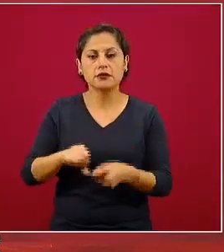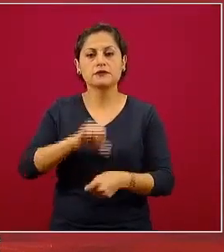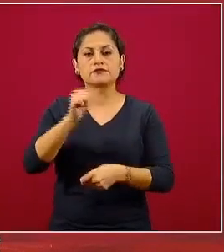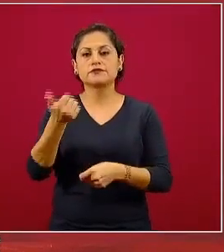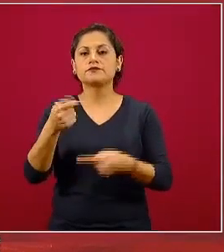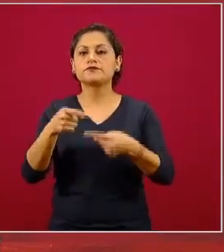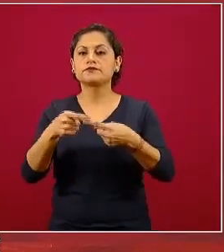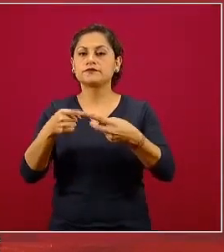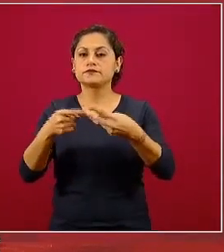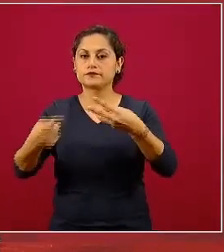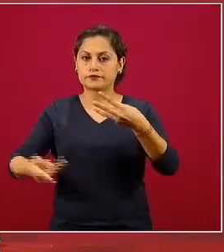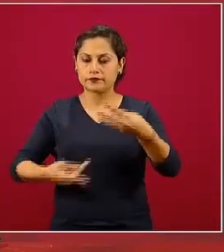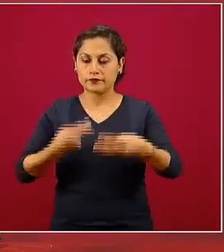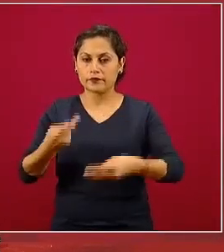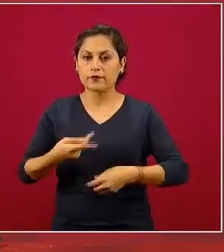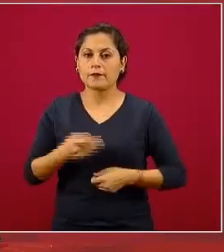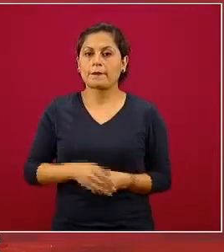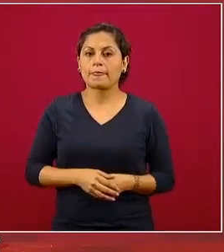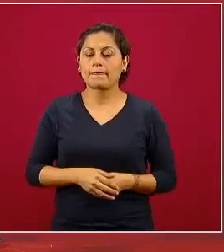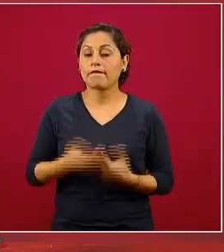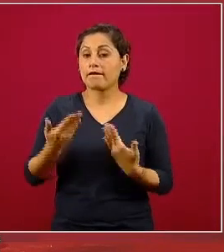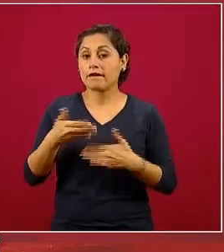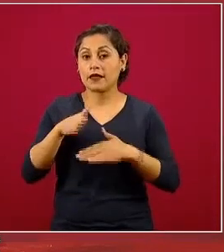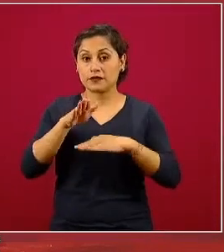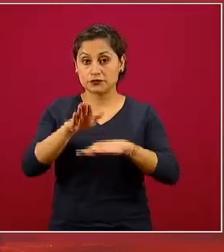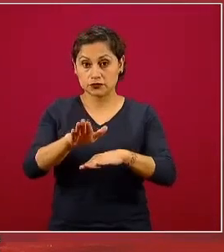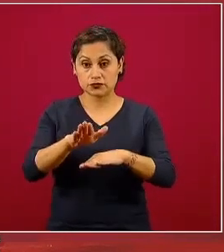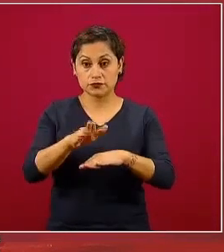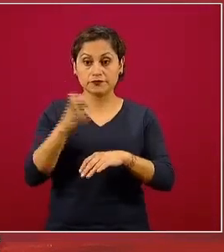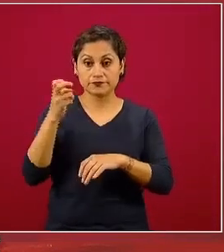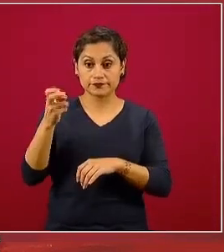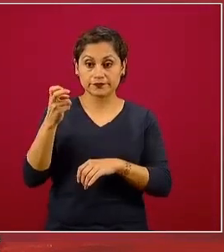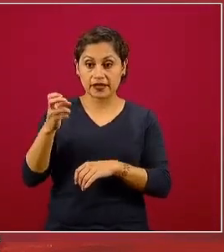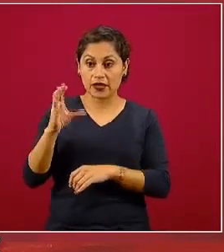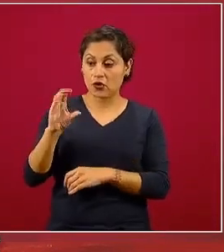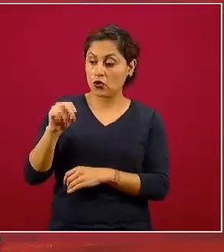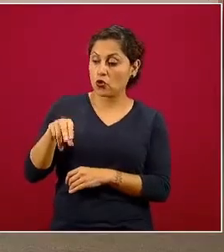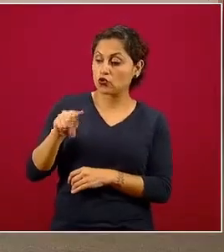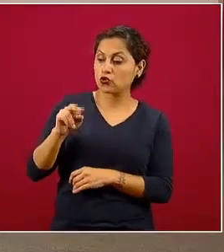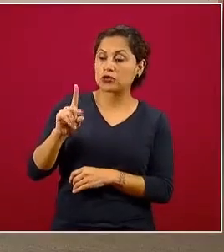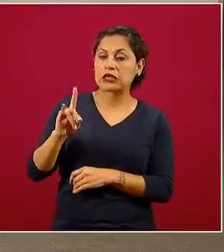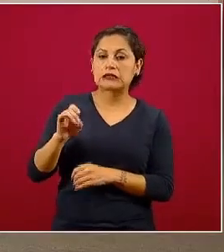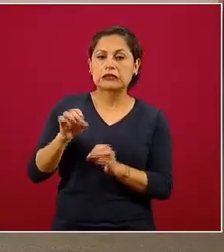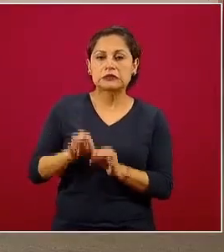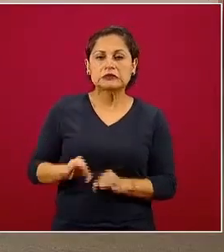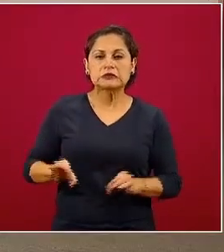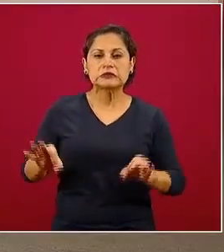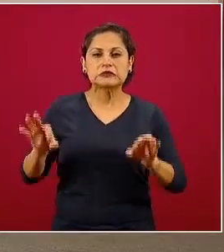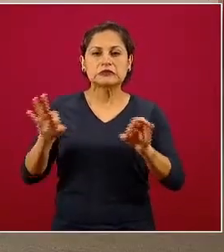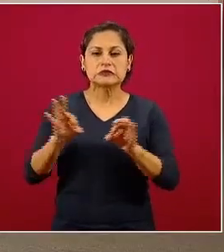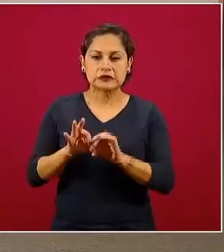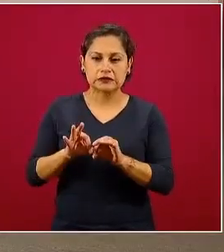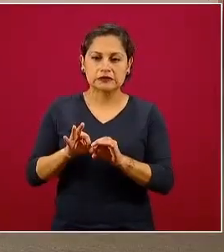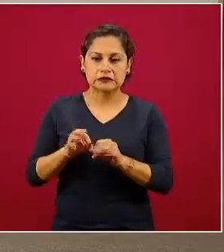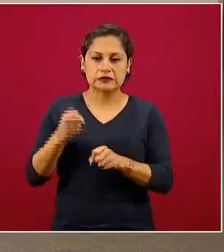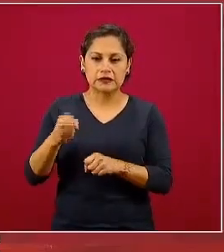esta señal contundente, asumo que la expresión contundente quiere decir irrefutable,